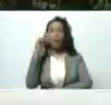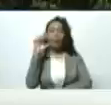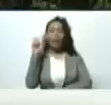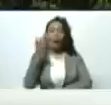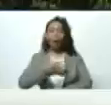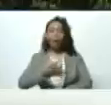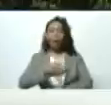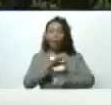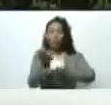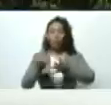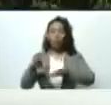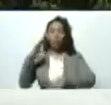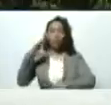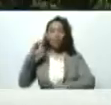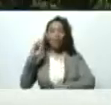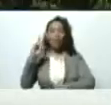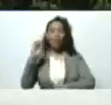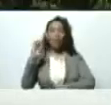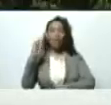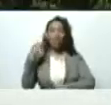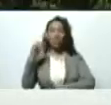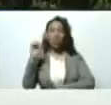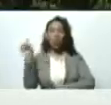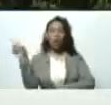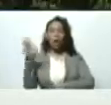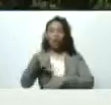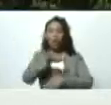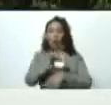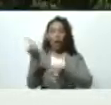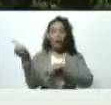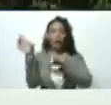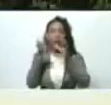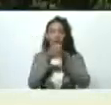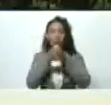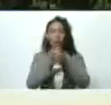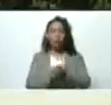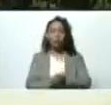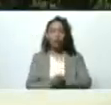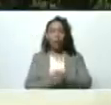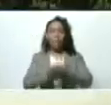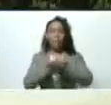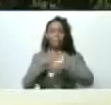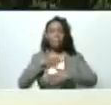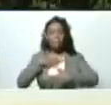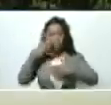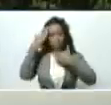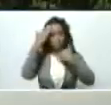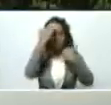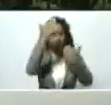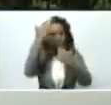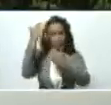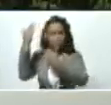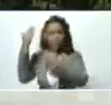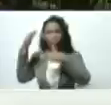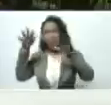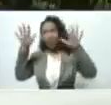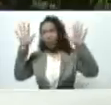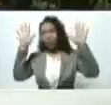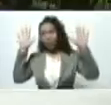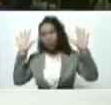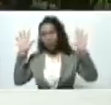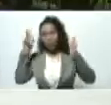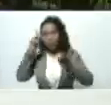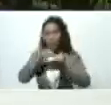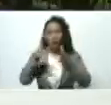del municipio sedeño a todo ese equipo mis saludos a pesar de que